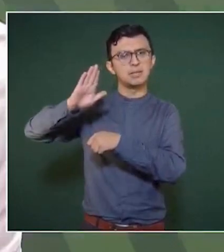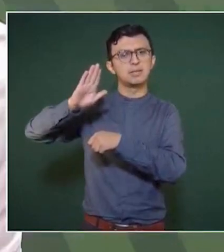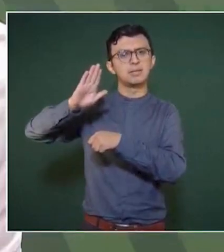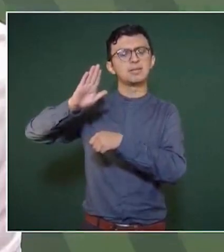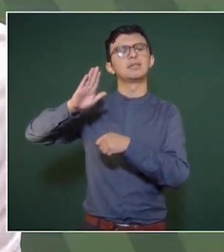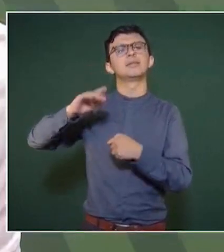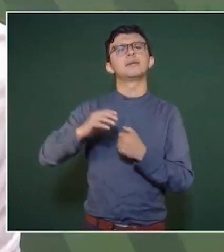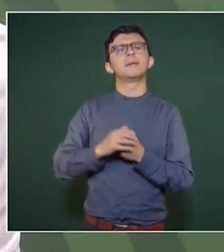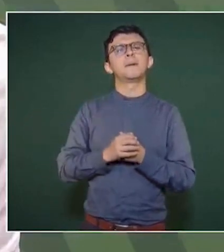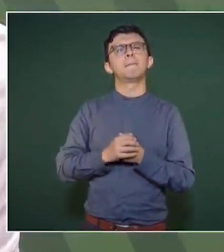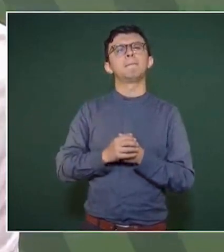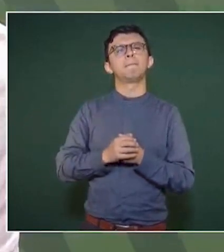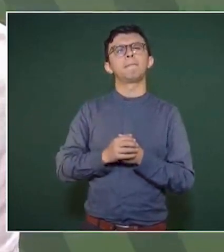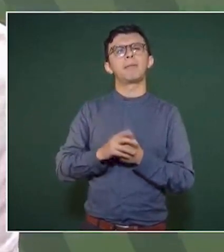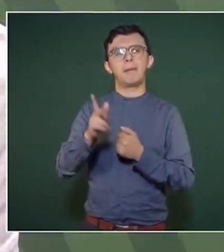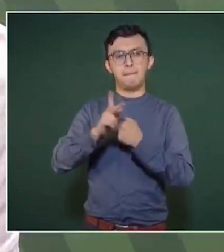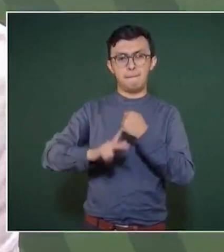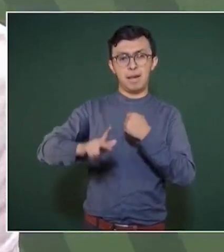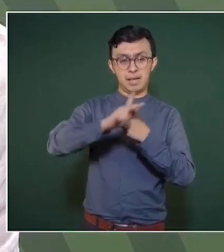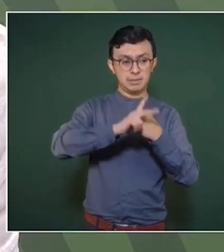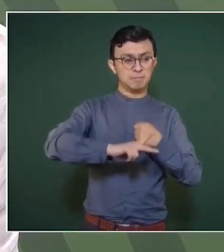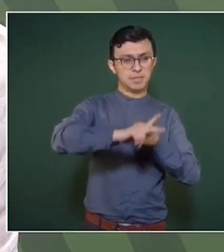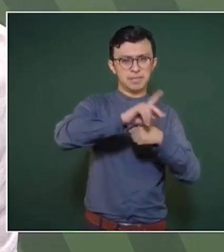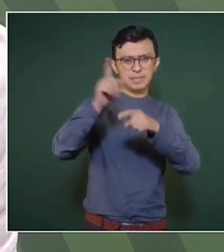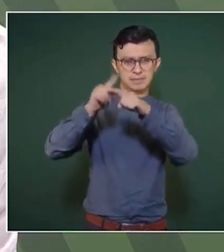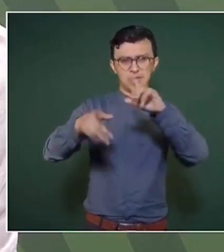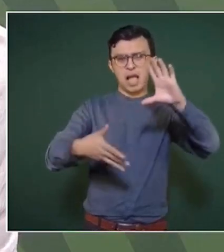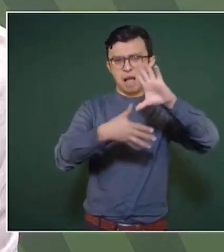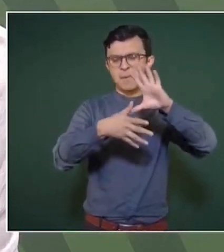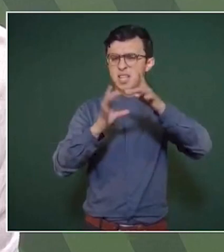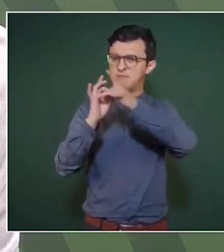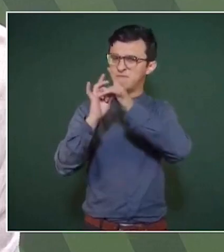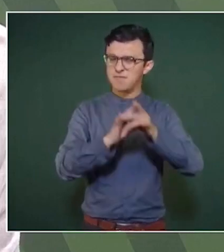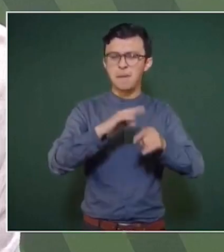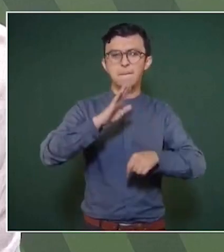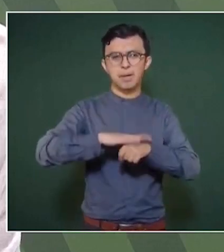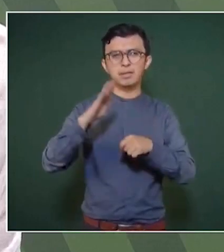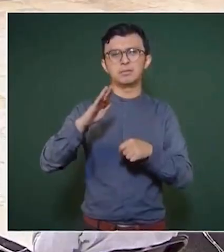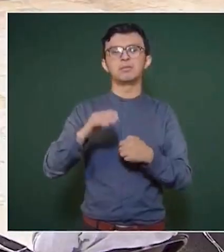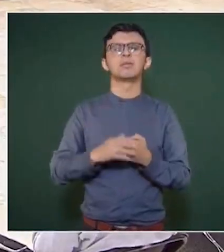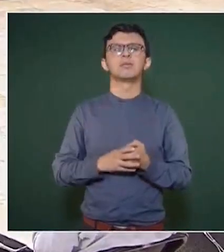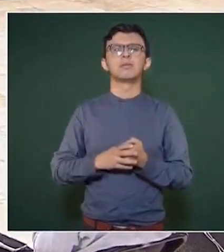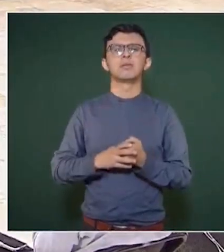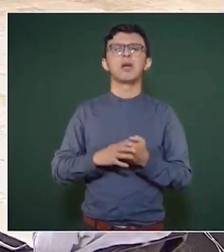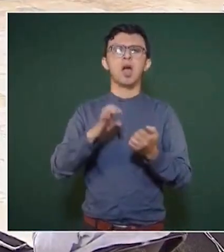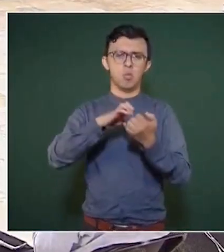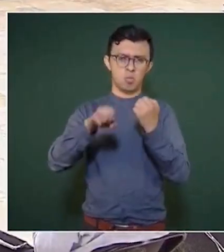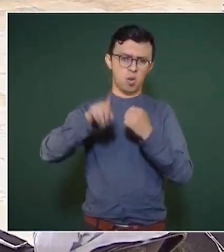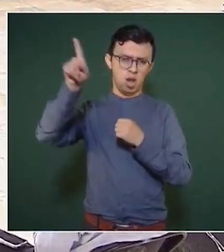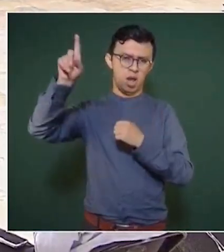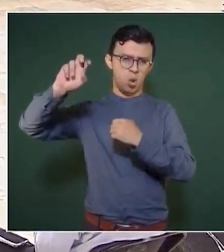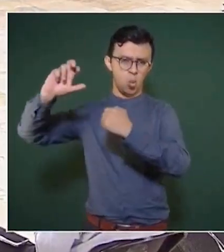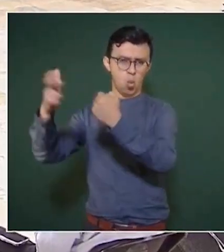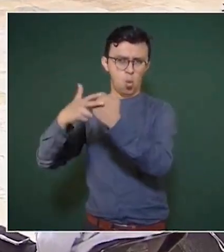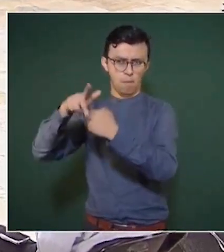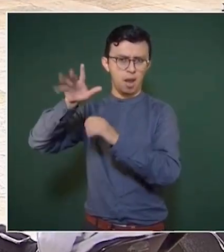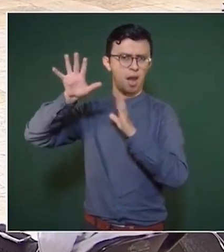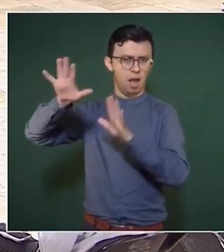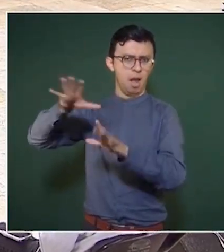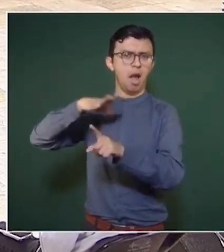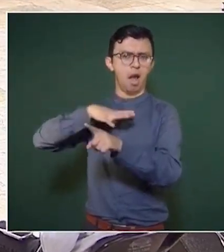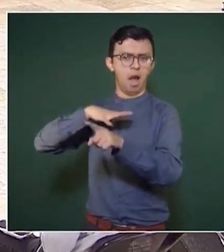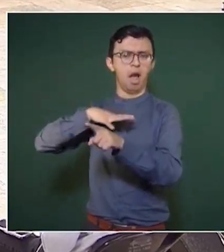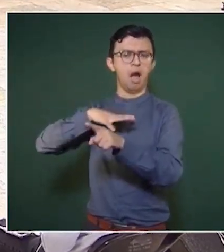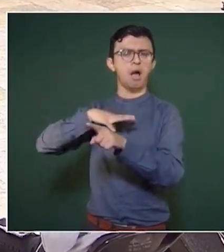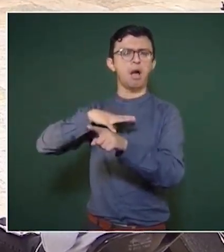América. Así como la comunidad europea se